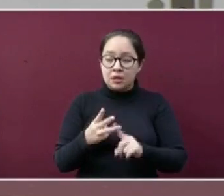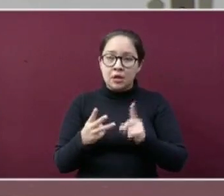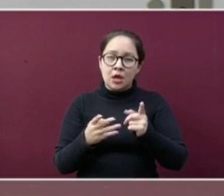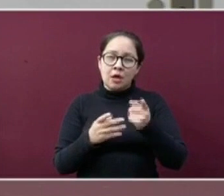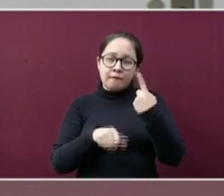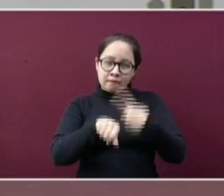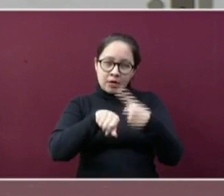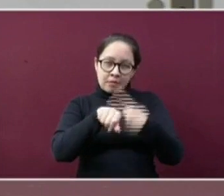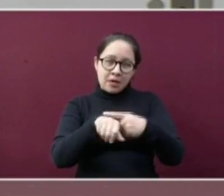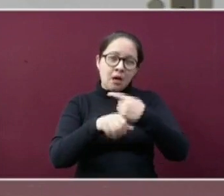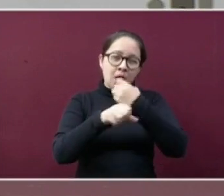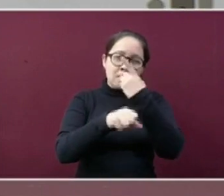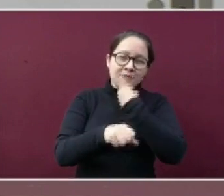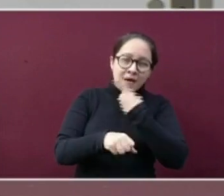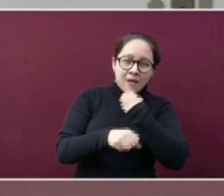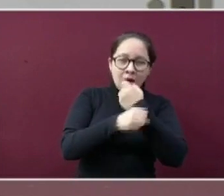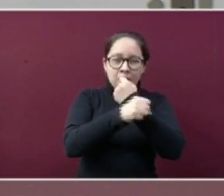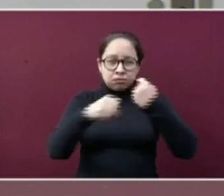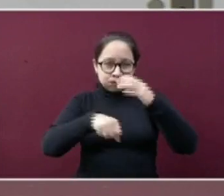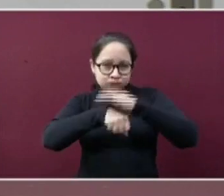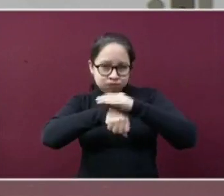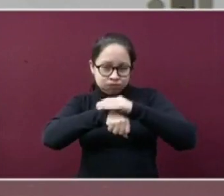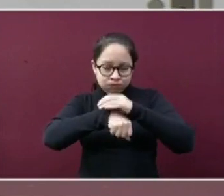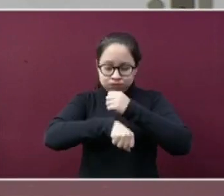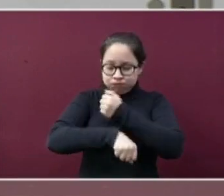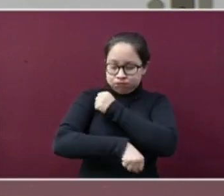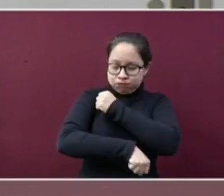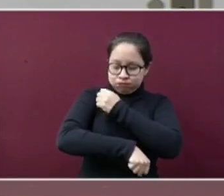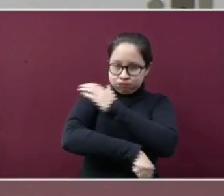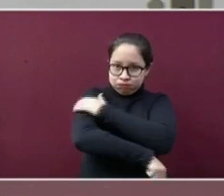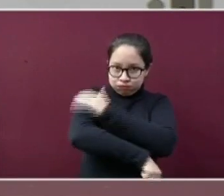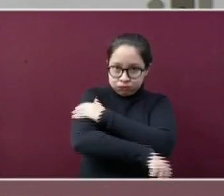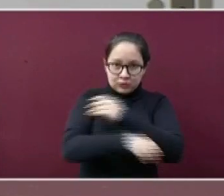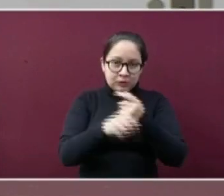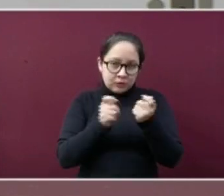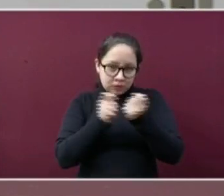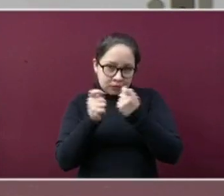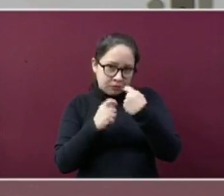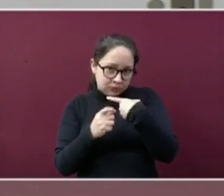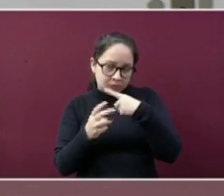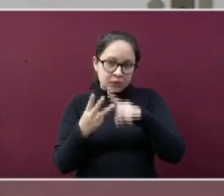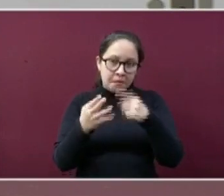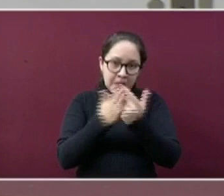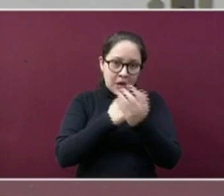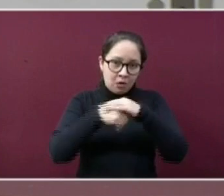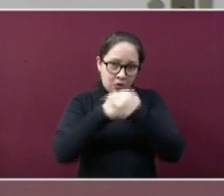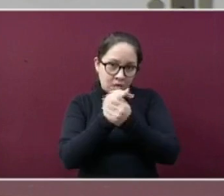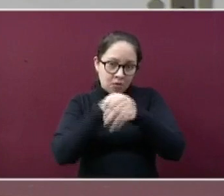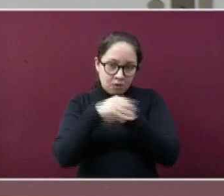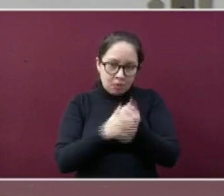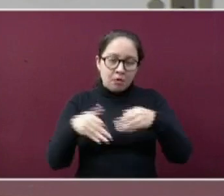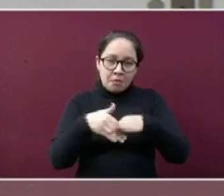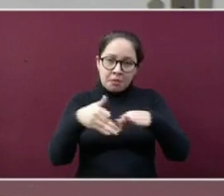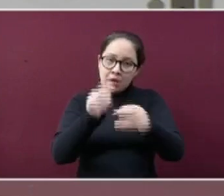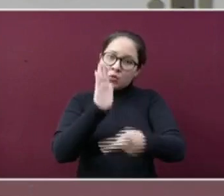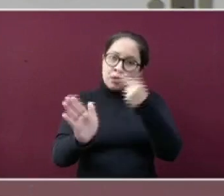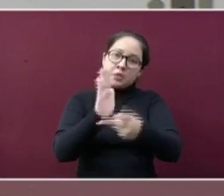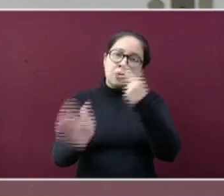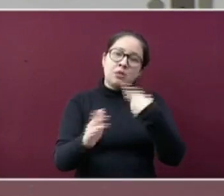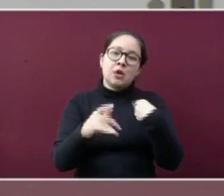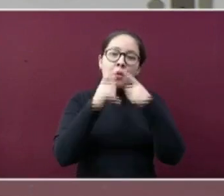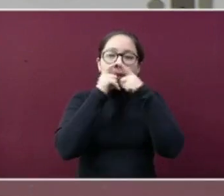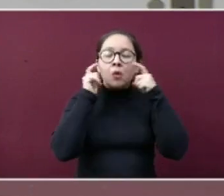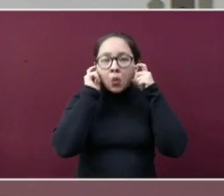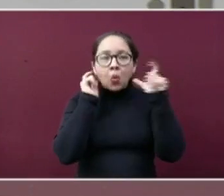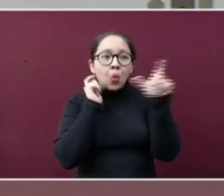controlar sus enfermedades crónicas, realizar un correcto lavado de manos, uso de cubrebocas en todo momento, sobre todo en